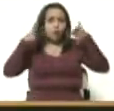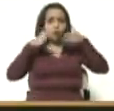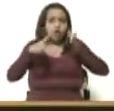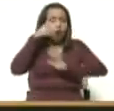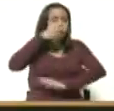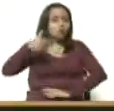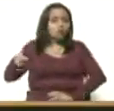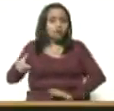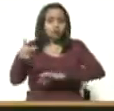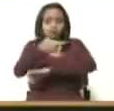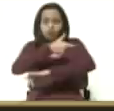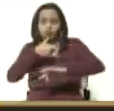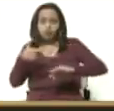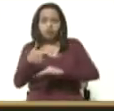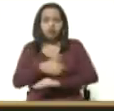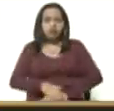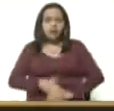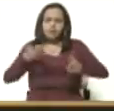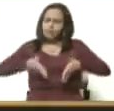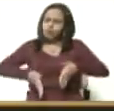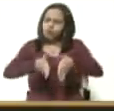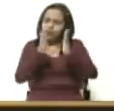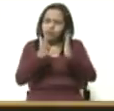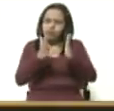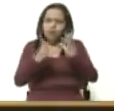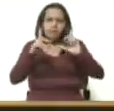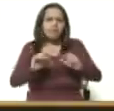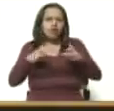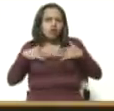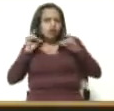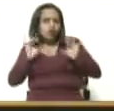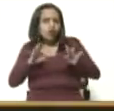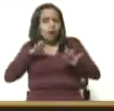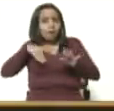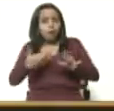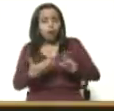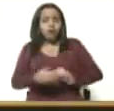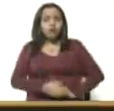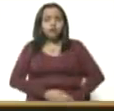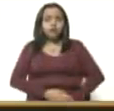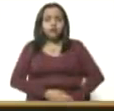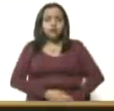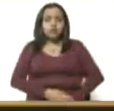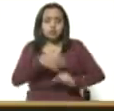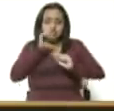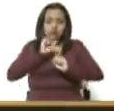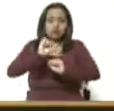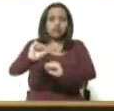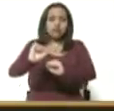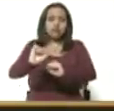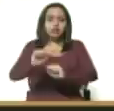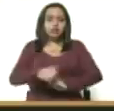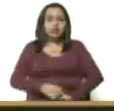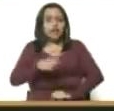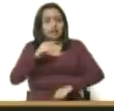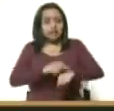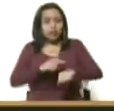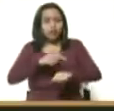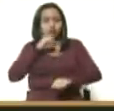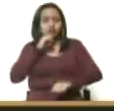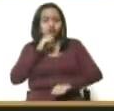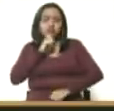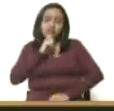los pueblos y a los gobiernos por el camino menos doloroso para llevar a cabo y para enfrentar estos tiempos tan